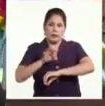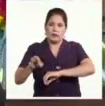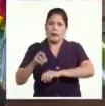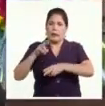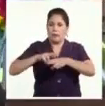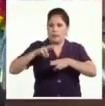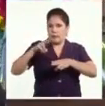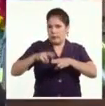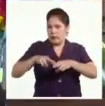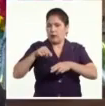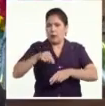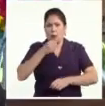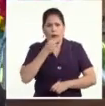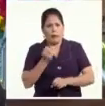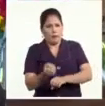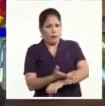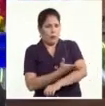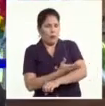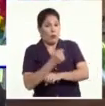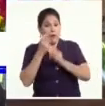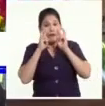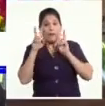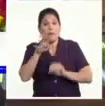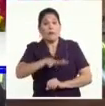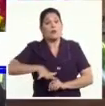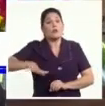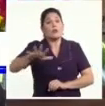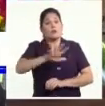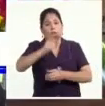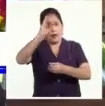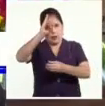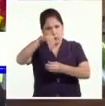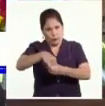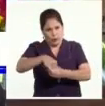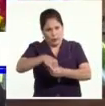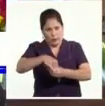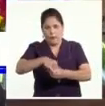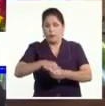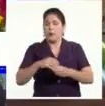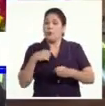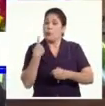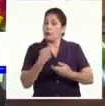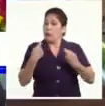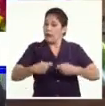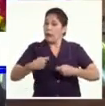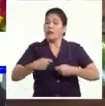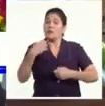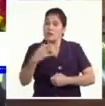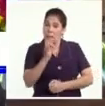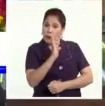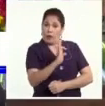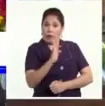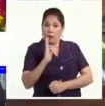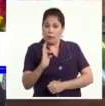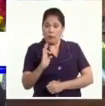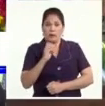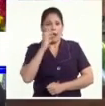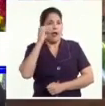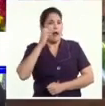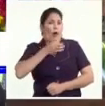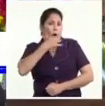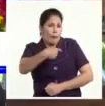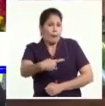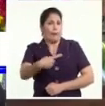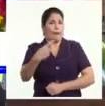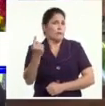podemos decir con orgullo que vivimos en una sociedad inclusiva, donde nuestros derechos son respetados, nuestro criterio